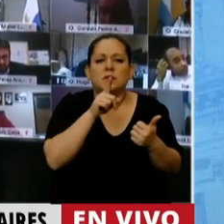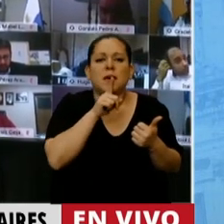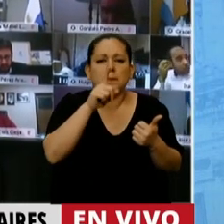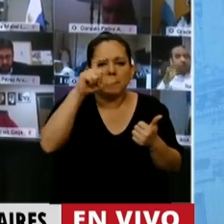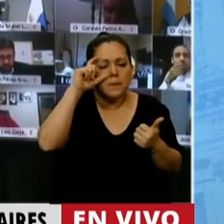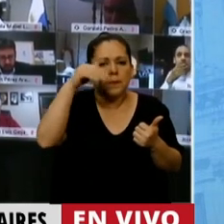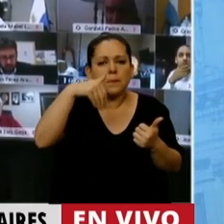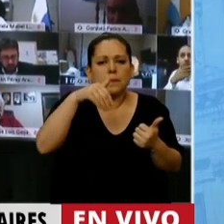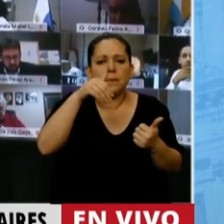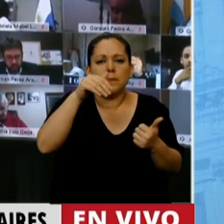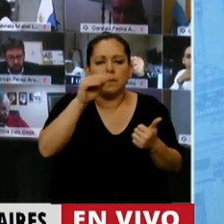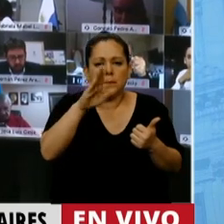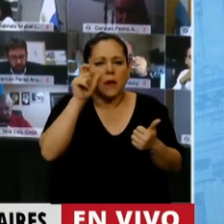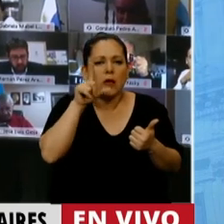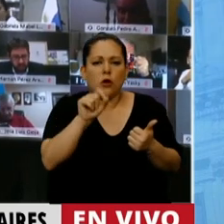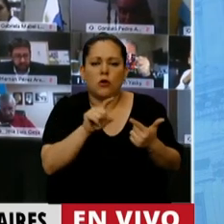beneficiaban con el gobierno anterior.